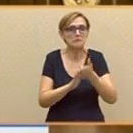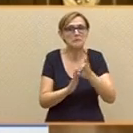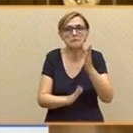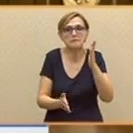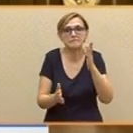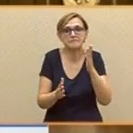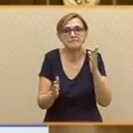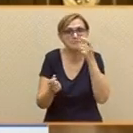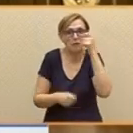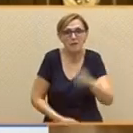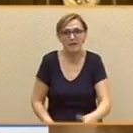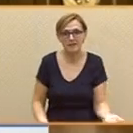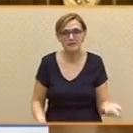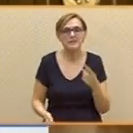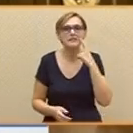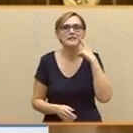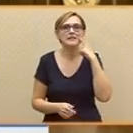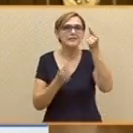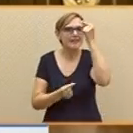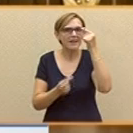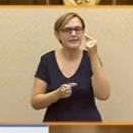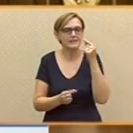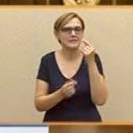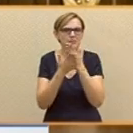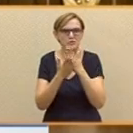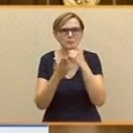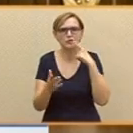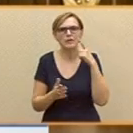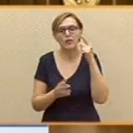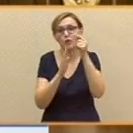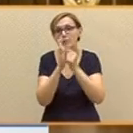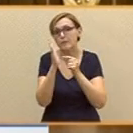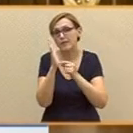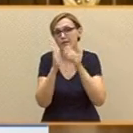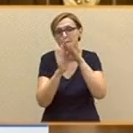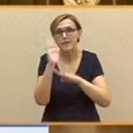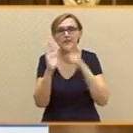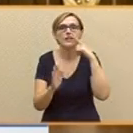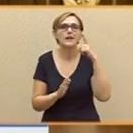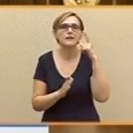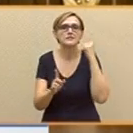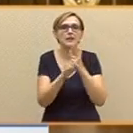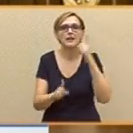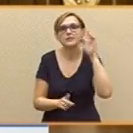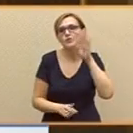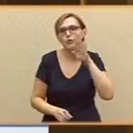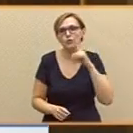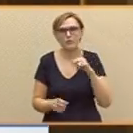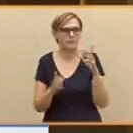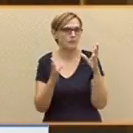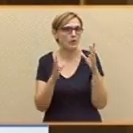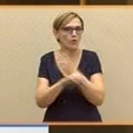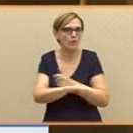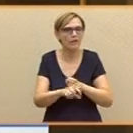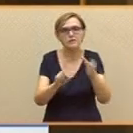estudiado en detalle. En lo que se refiere a las medidas contra la corrupción, donde se supone que Ciudadanos les había arrancado tantos compromisos, su